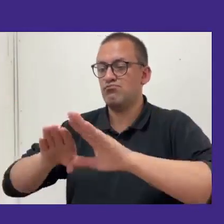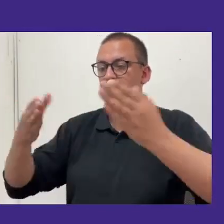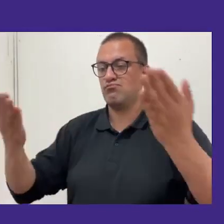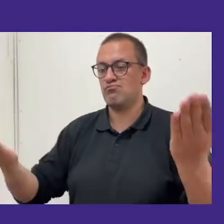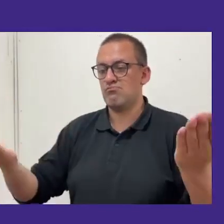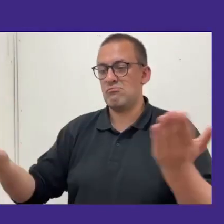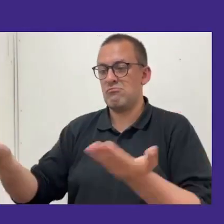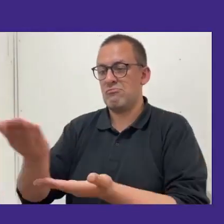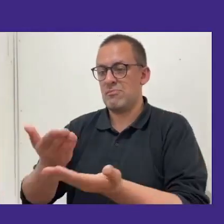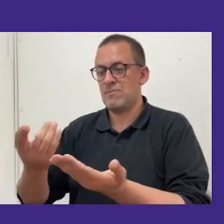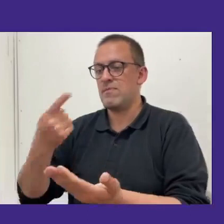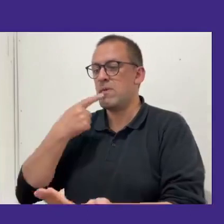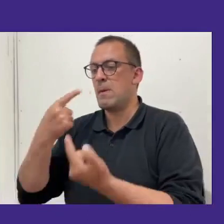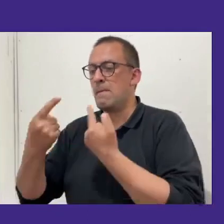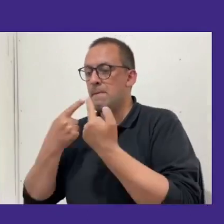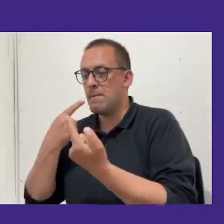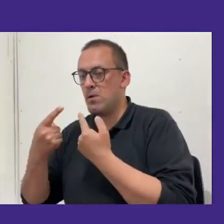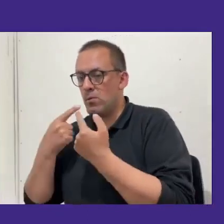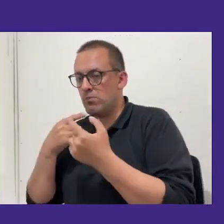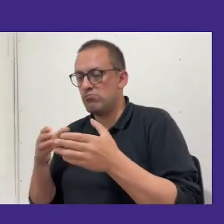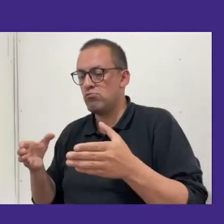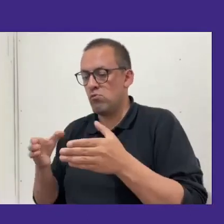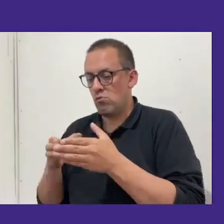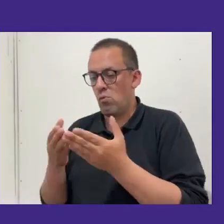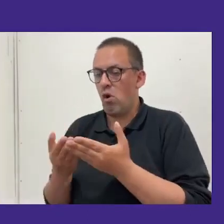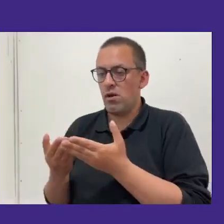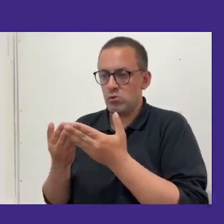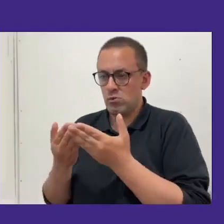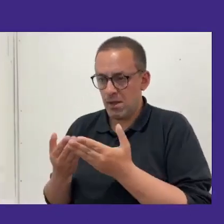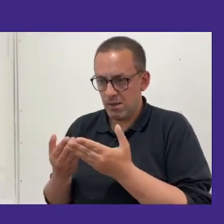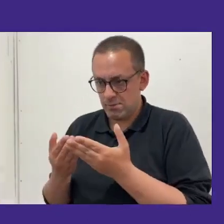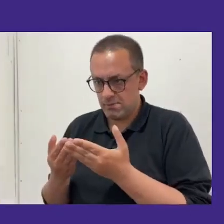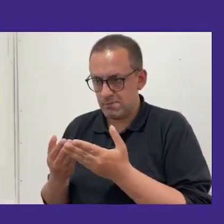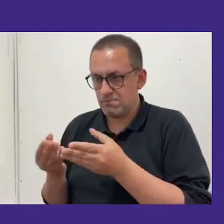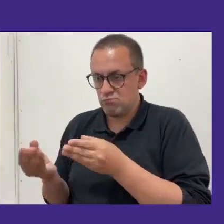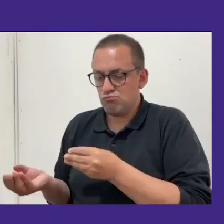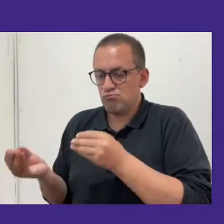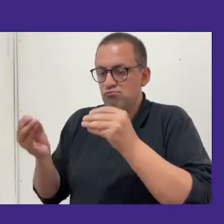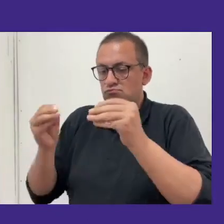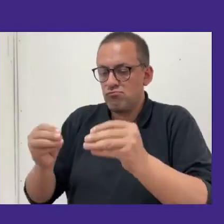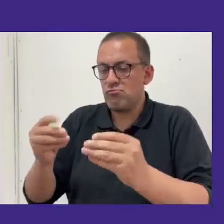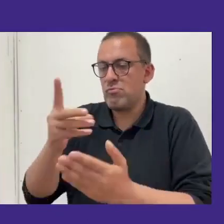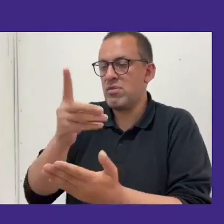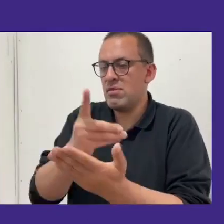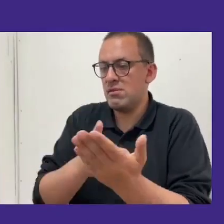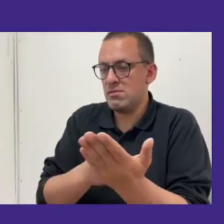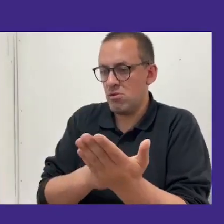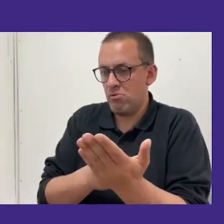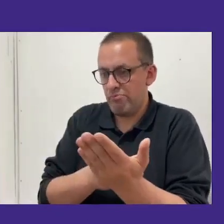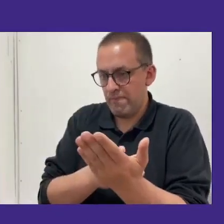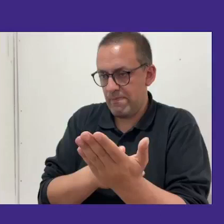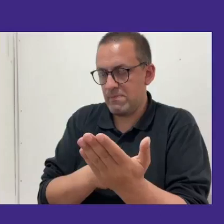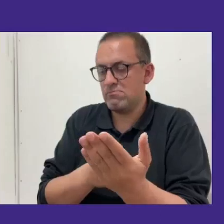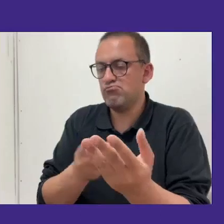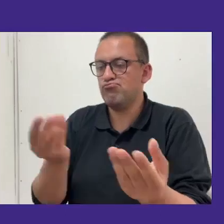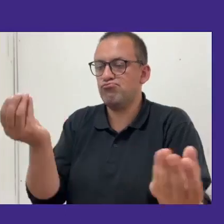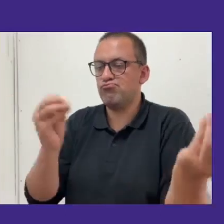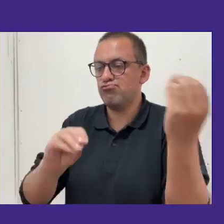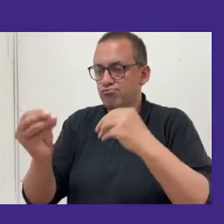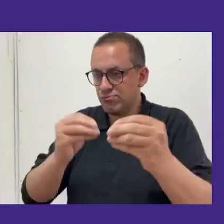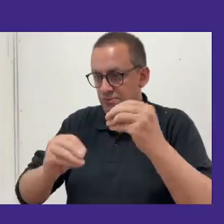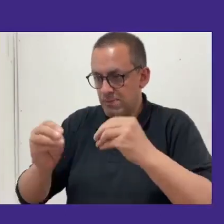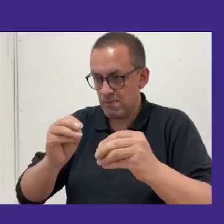desde nuestra parte como equipo estudiantil, y luego traspasarlo al equipo diseñador, que iba a tener que